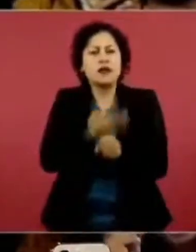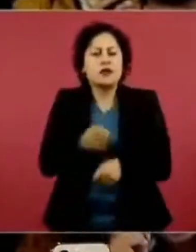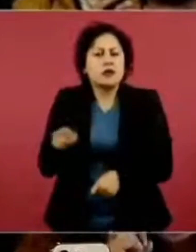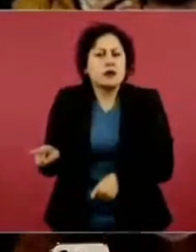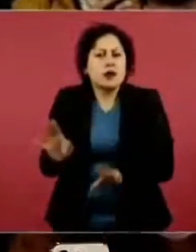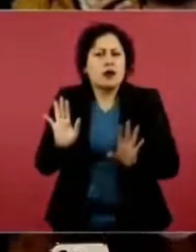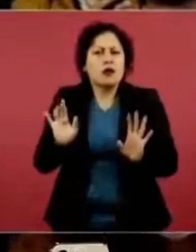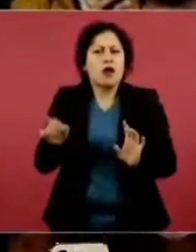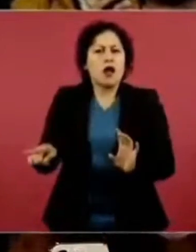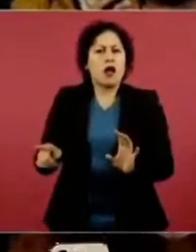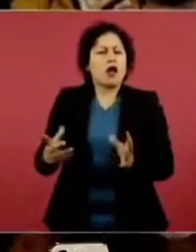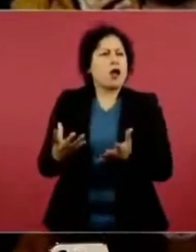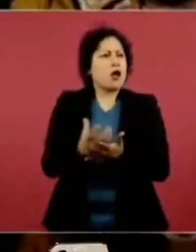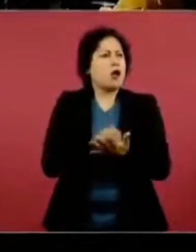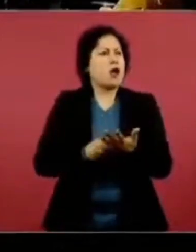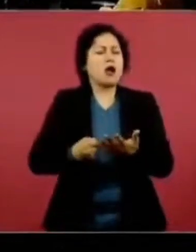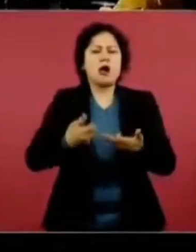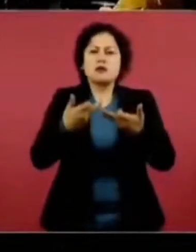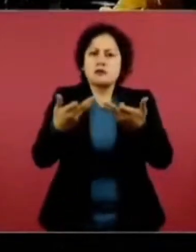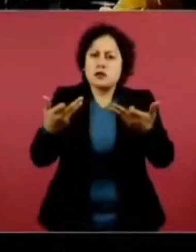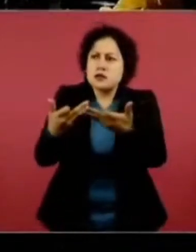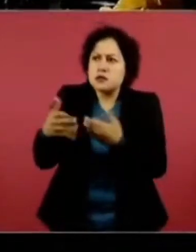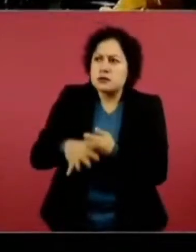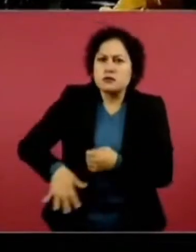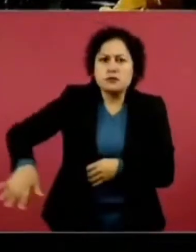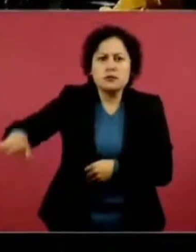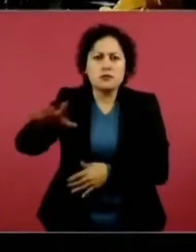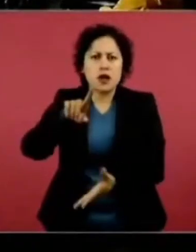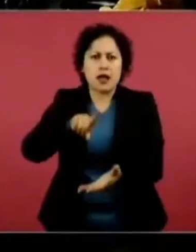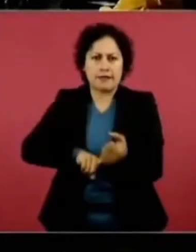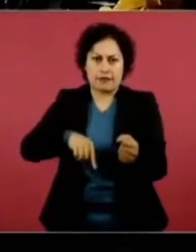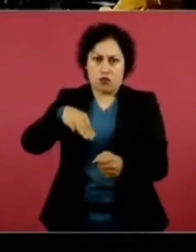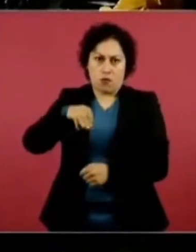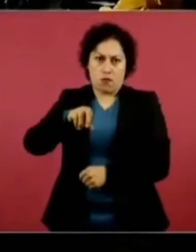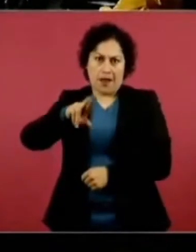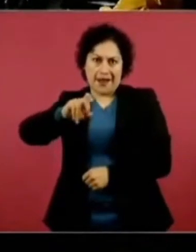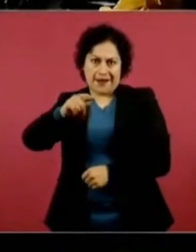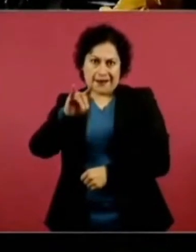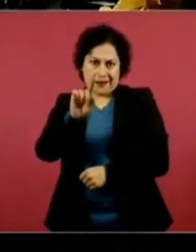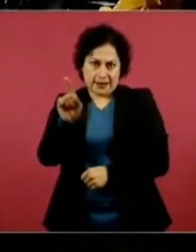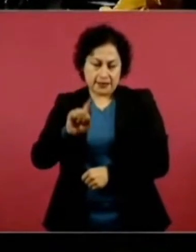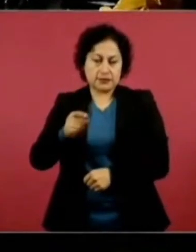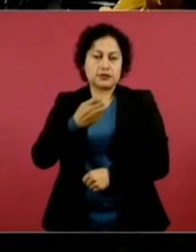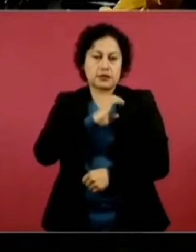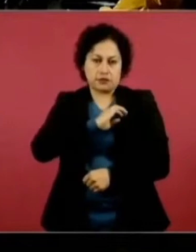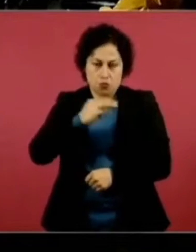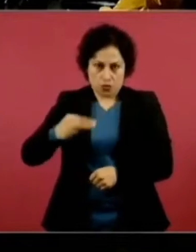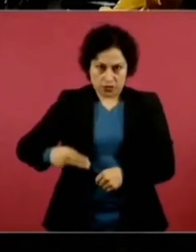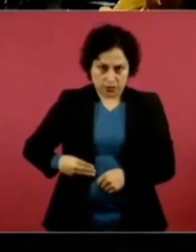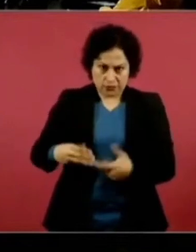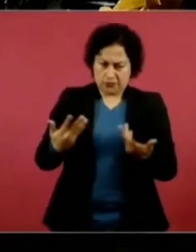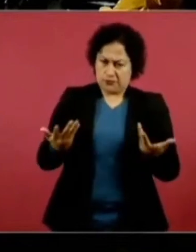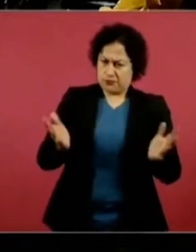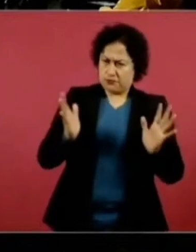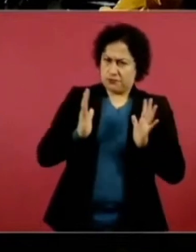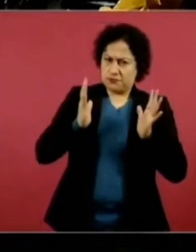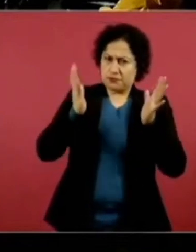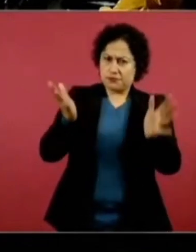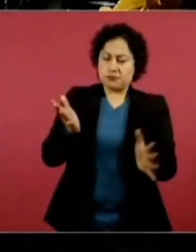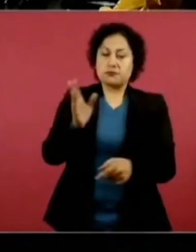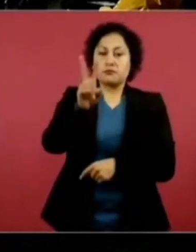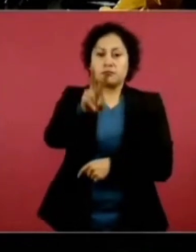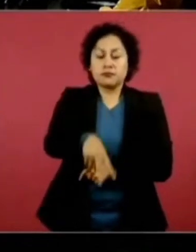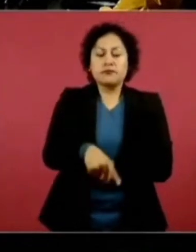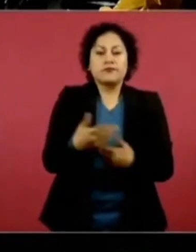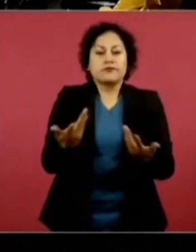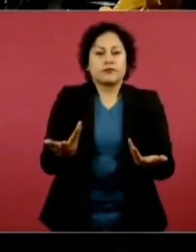hectáreas en el municipio del Marqués, sobre todo, ¿no? En esta zona, y con la simple esto se da